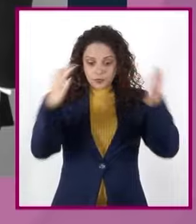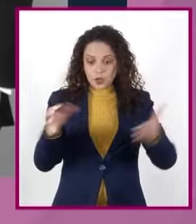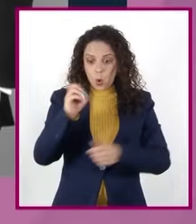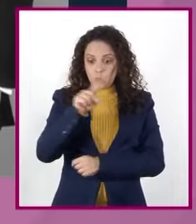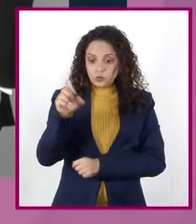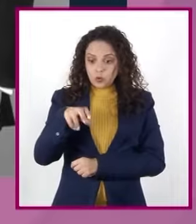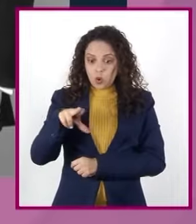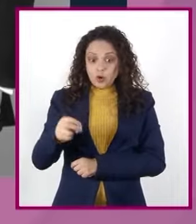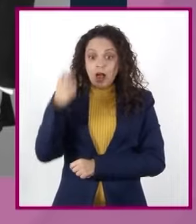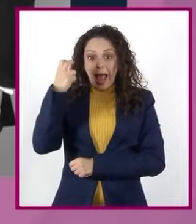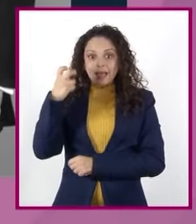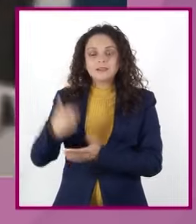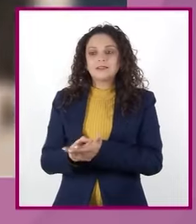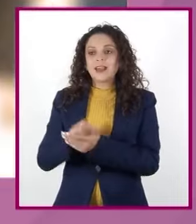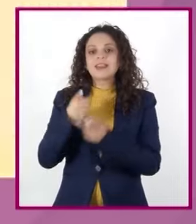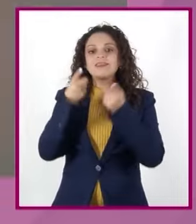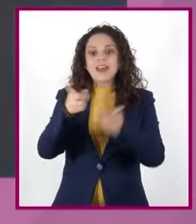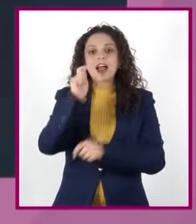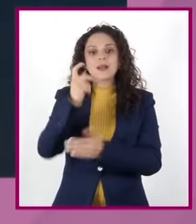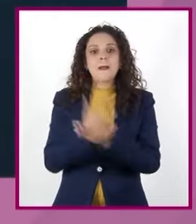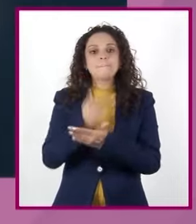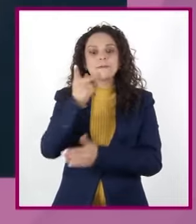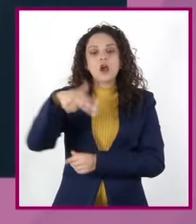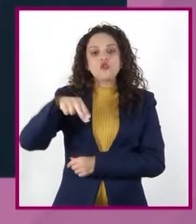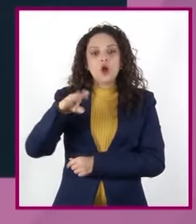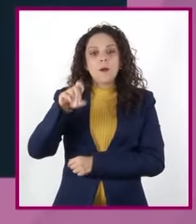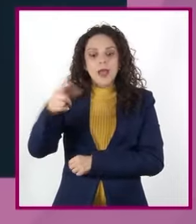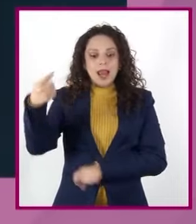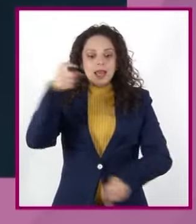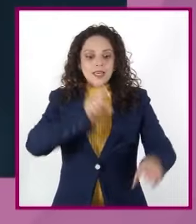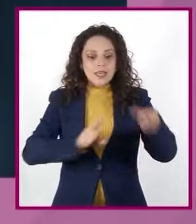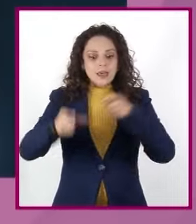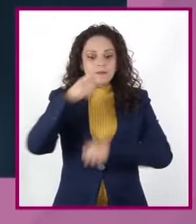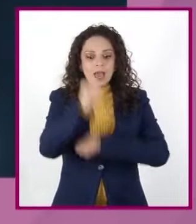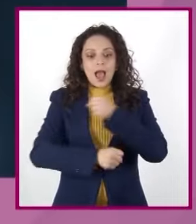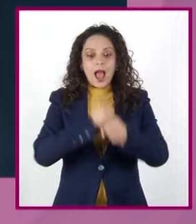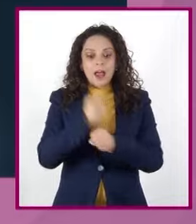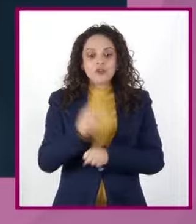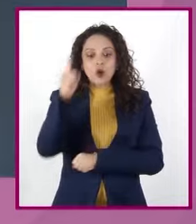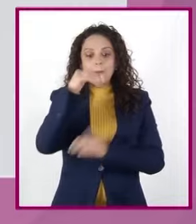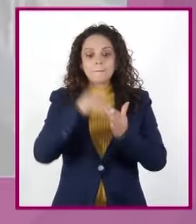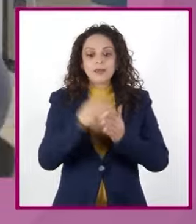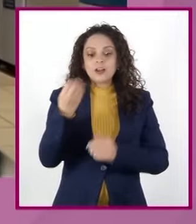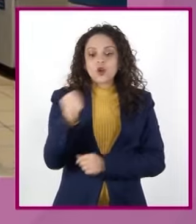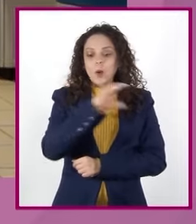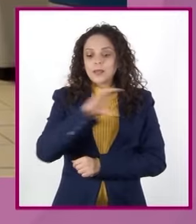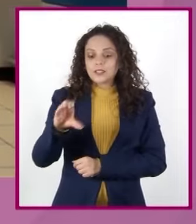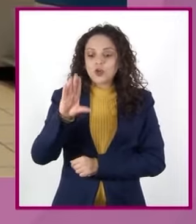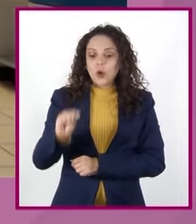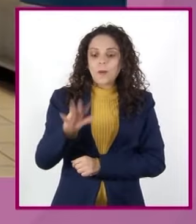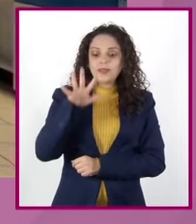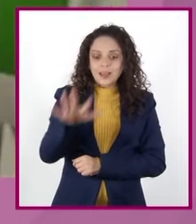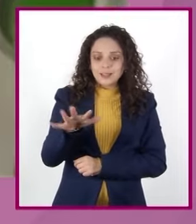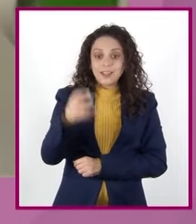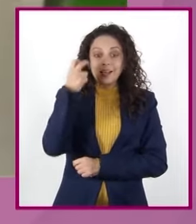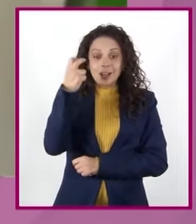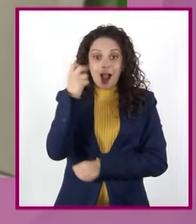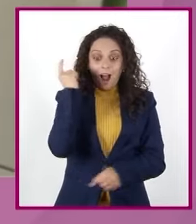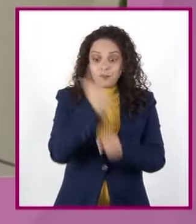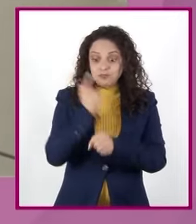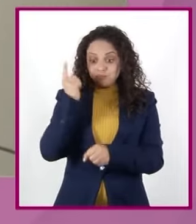que les valdría ganar el Premio Nobel de Química en 1995 Estos hallazgos